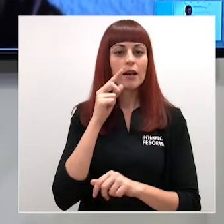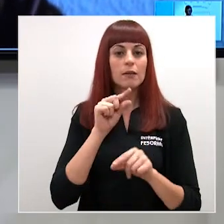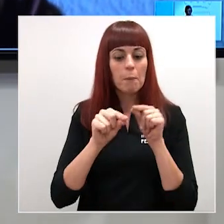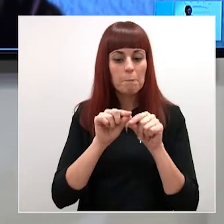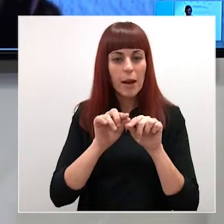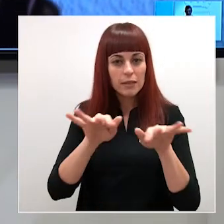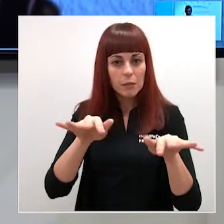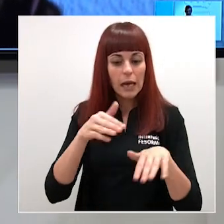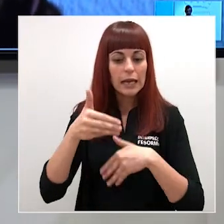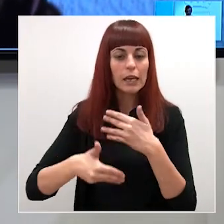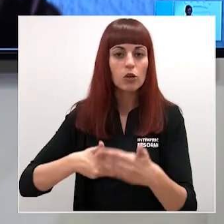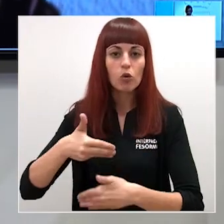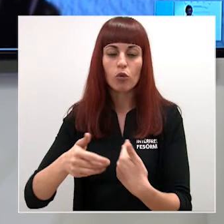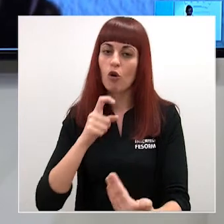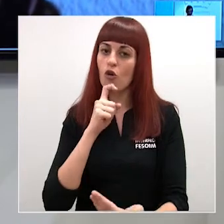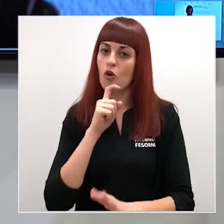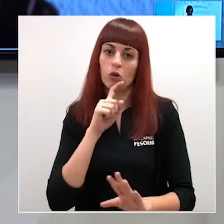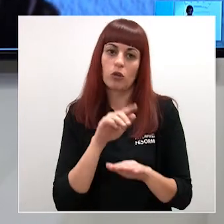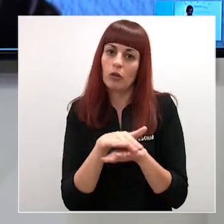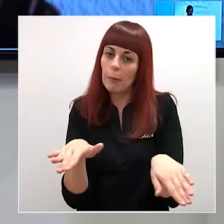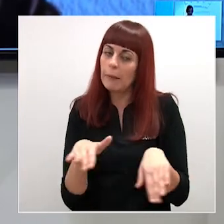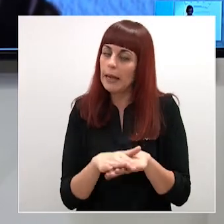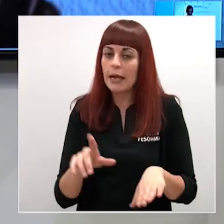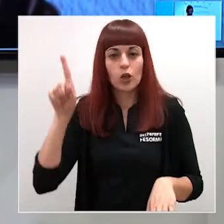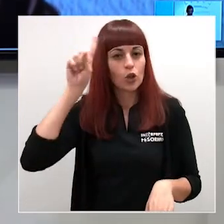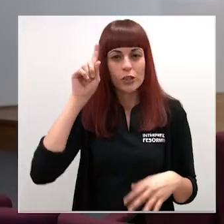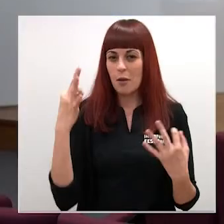antes de ver qué es lo que va a pasar con las playas prudencia